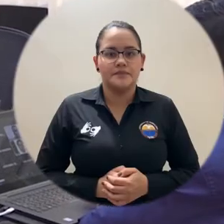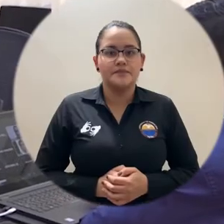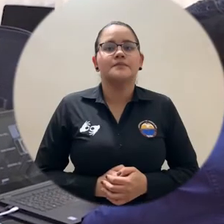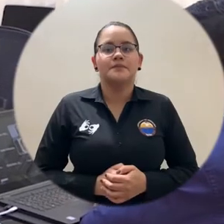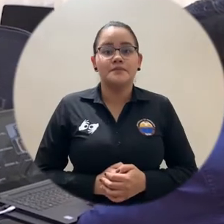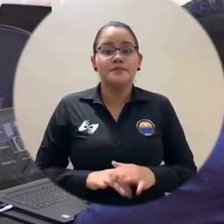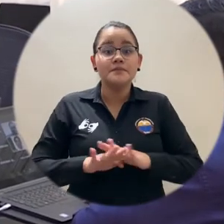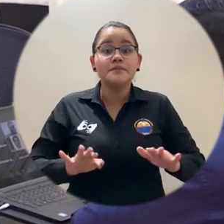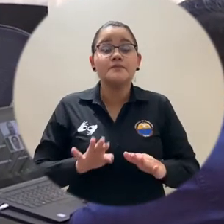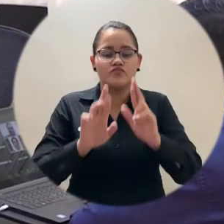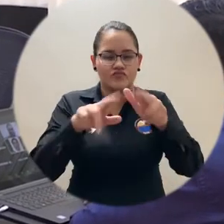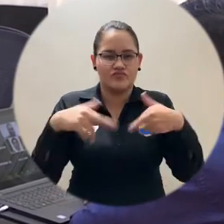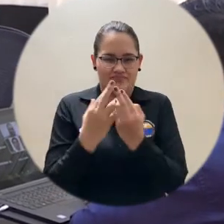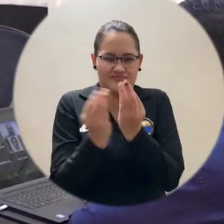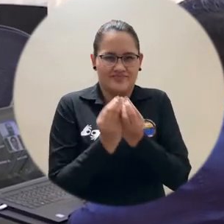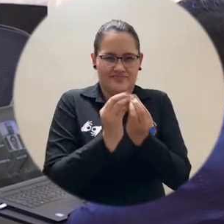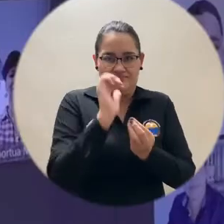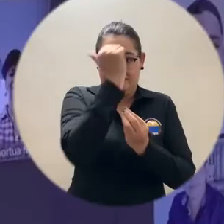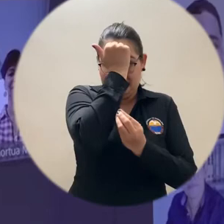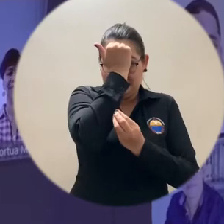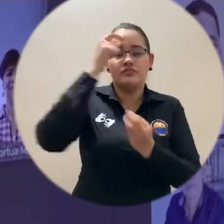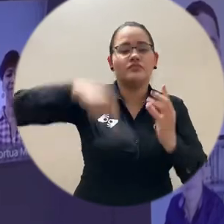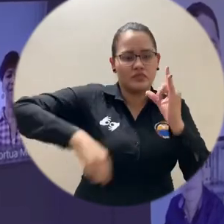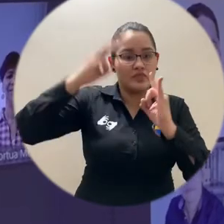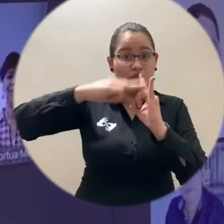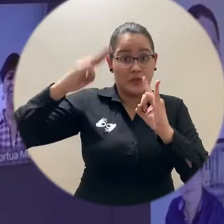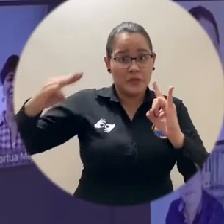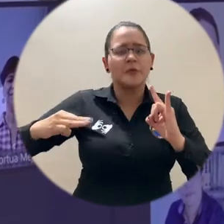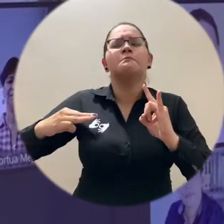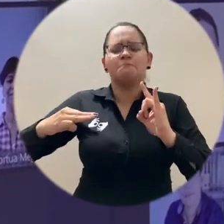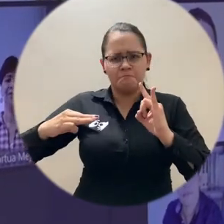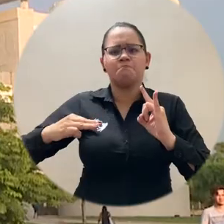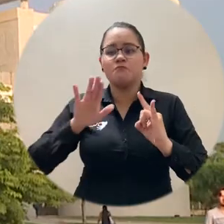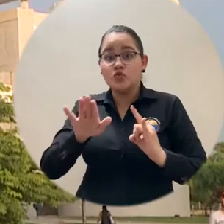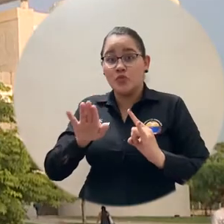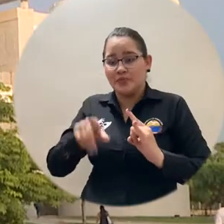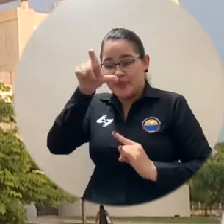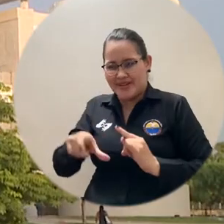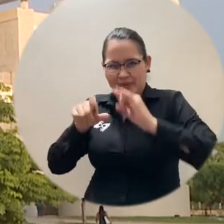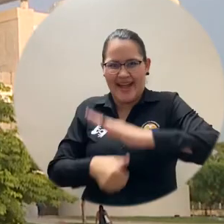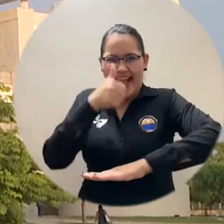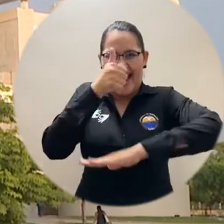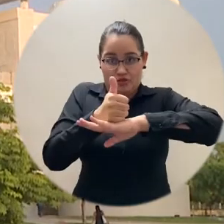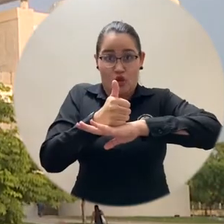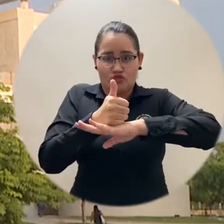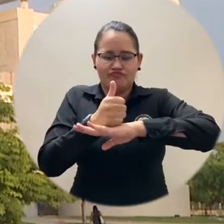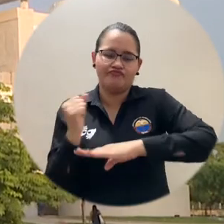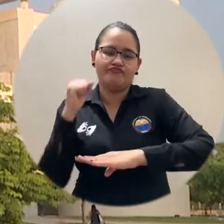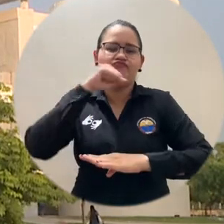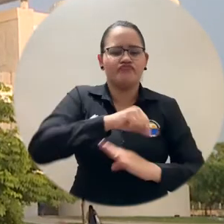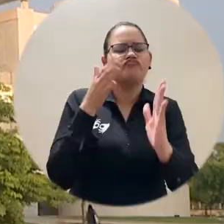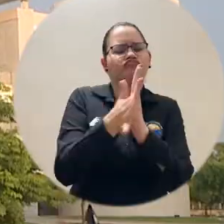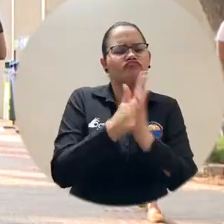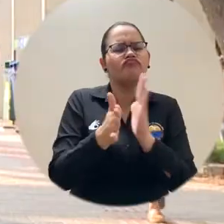En una nueva reunión del Consejo Superior de la Universidad del Magdalena, el Dr. Pablo Vera Salazar compartió su rendición de cuentas del periodo de